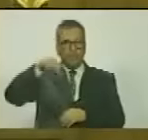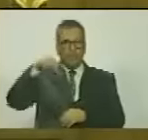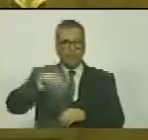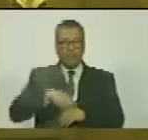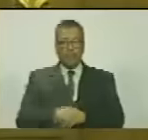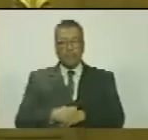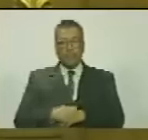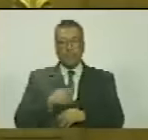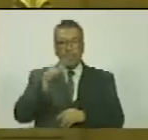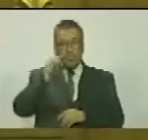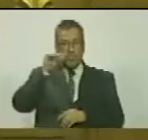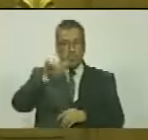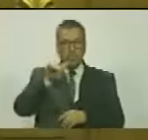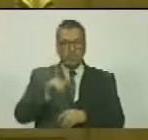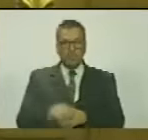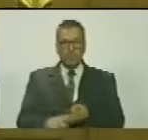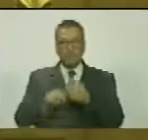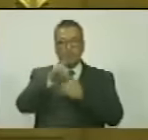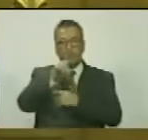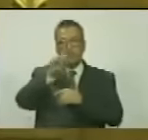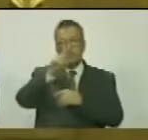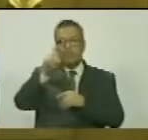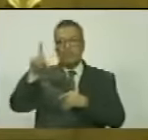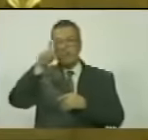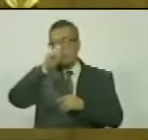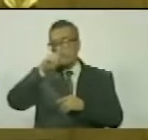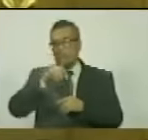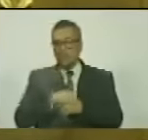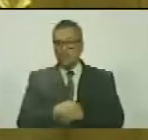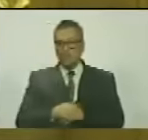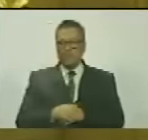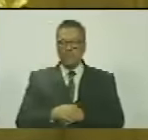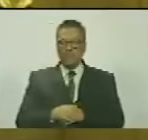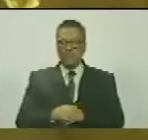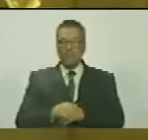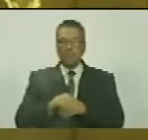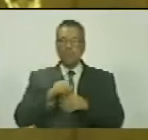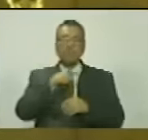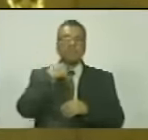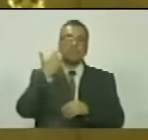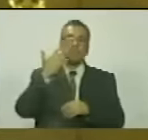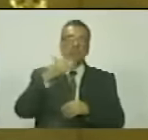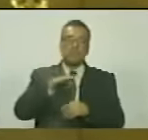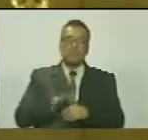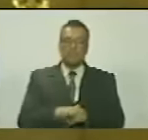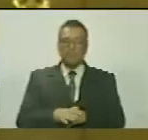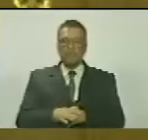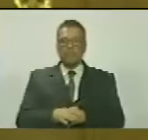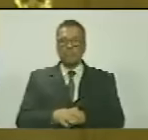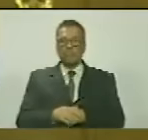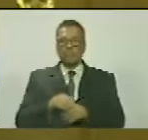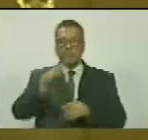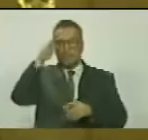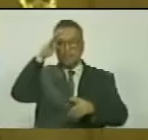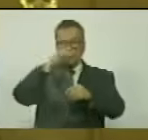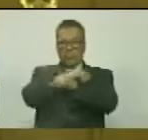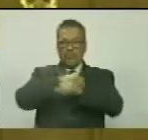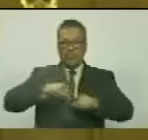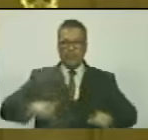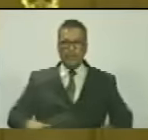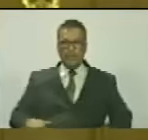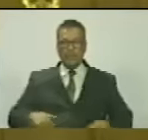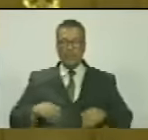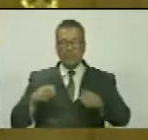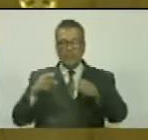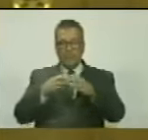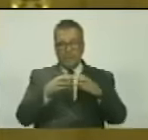justamente a los 111 años del fallecimiento del general de